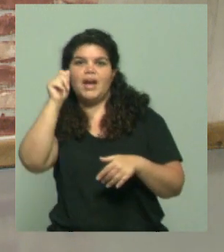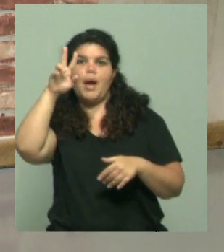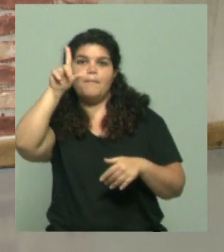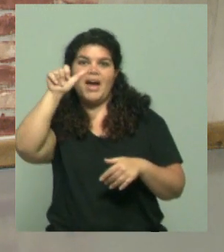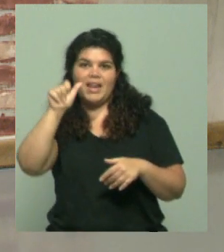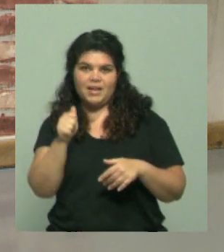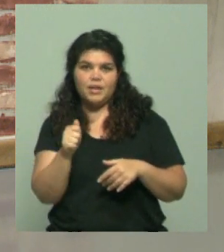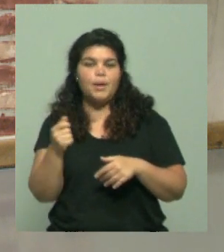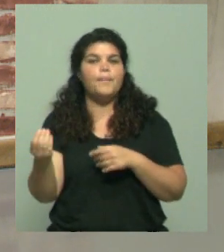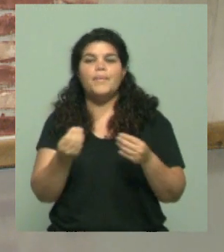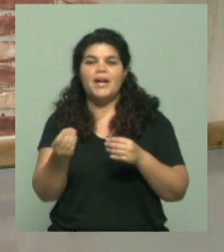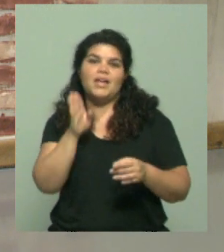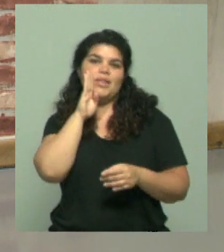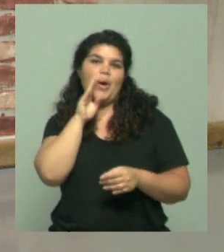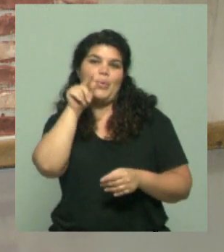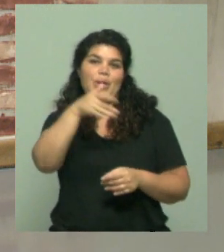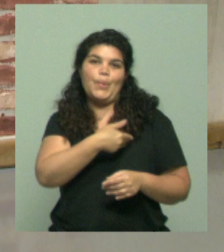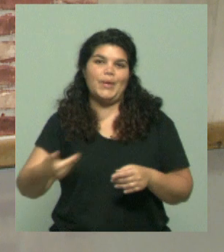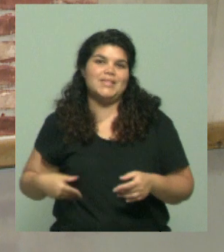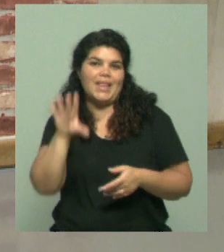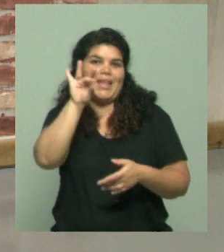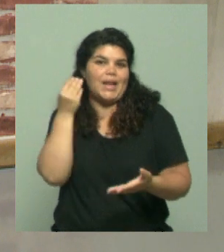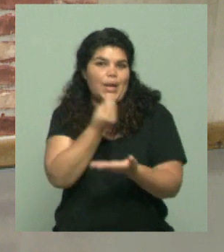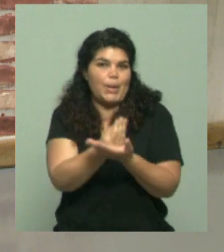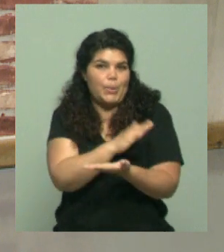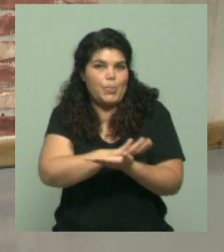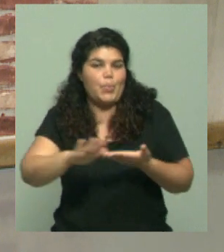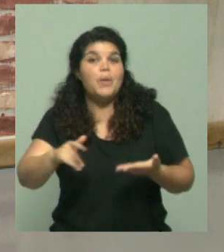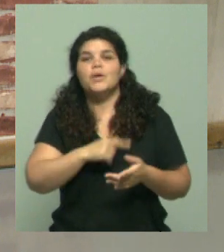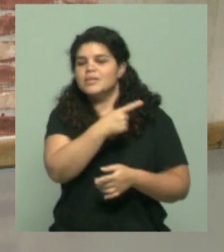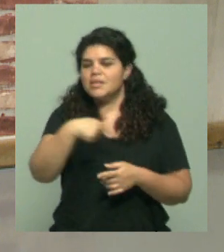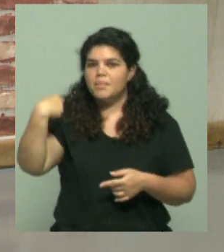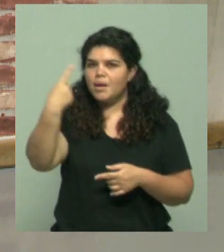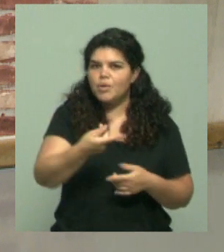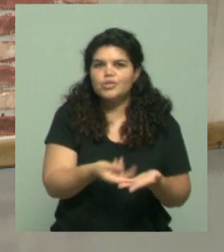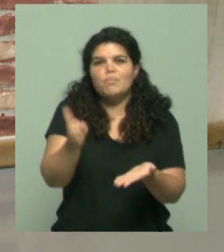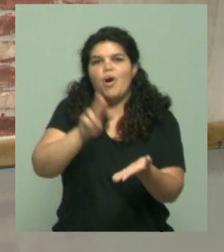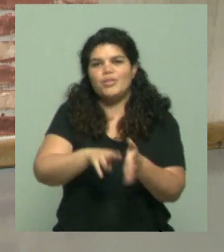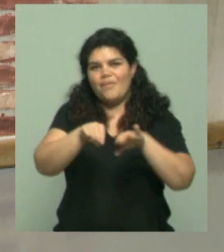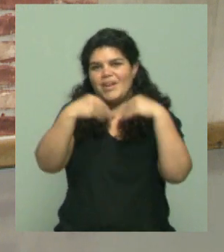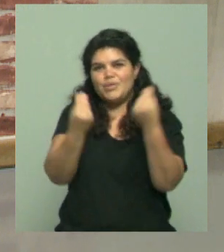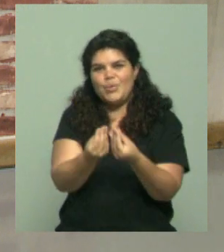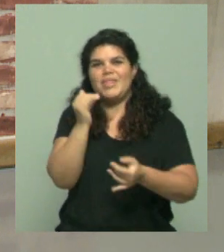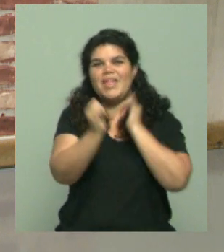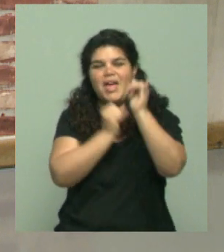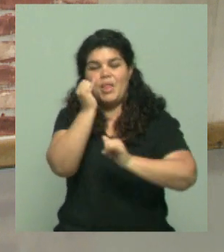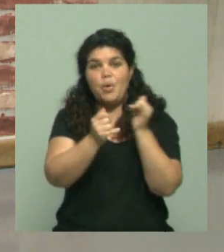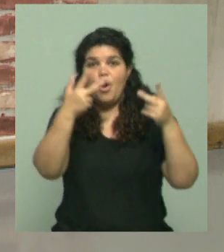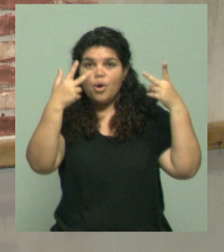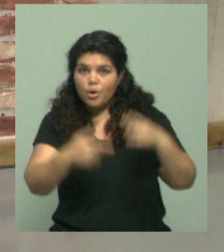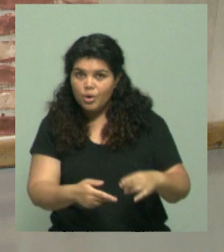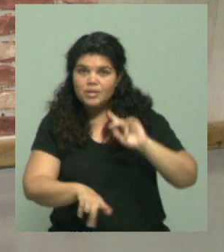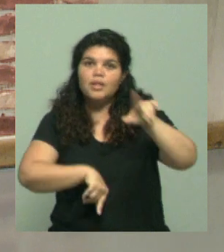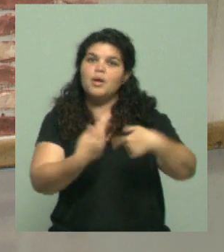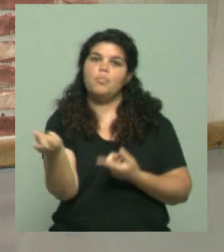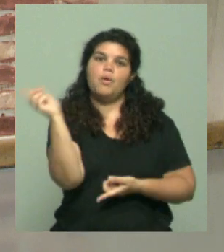Blanca en Estados Unidos. Bueno, seguramente la semana que viene estaremos hablando ya de resultados. Nos vamos a la pausa, ya regresamos y